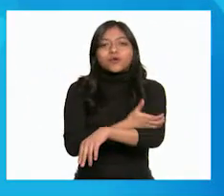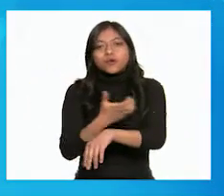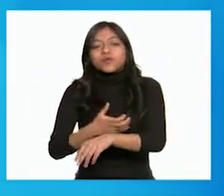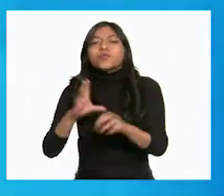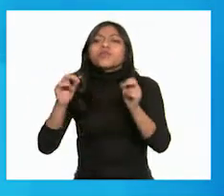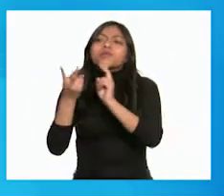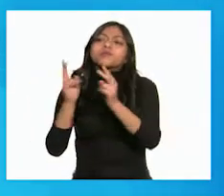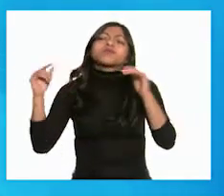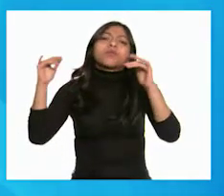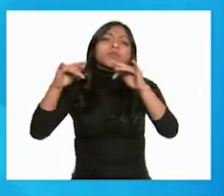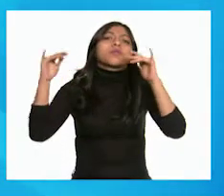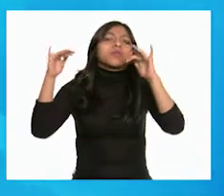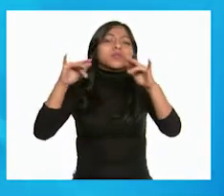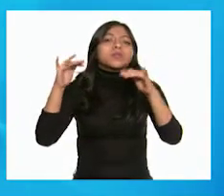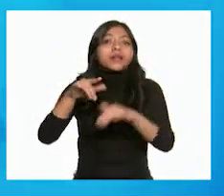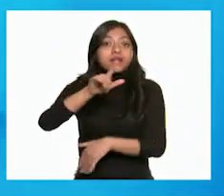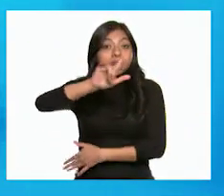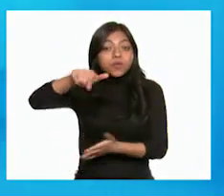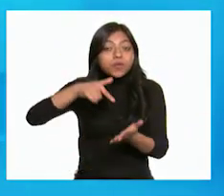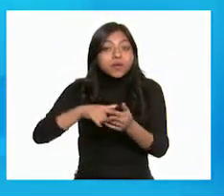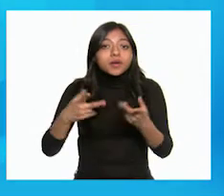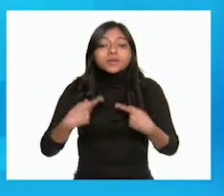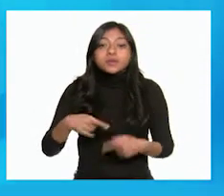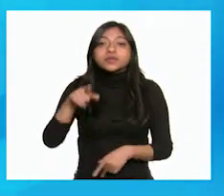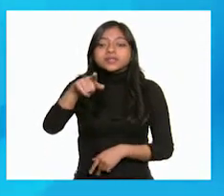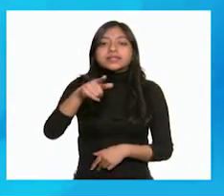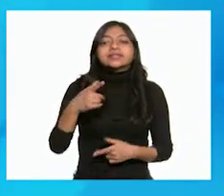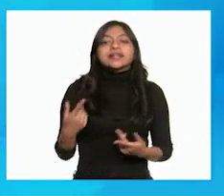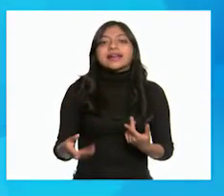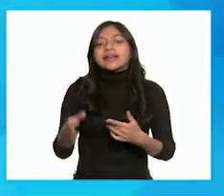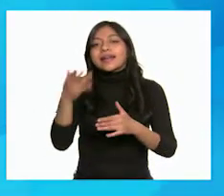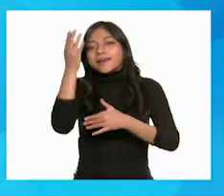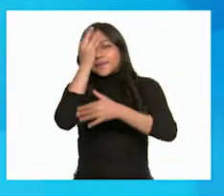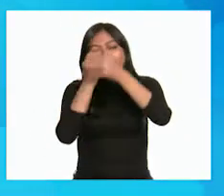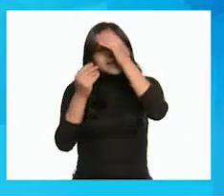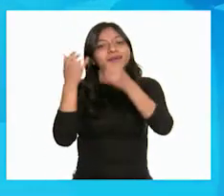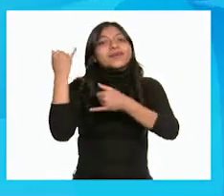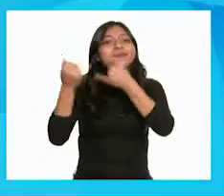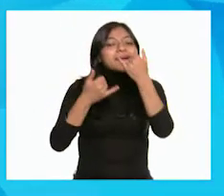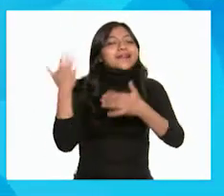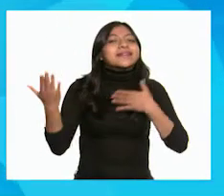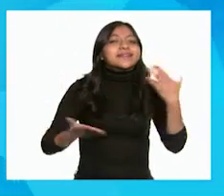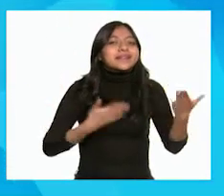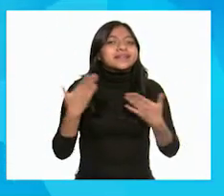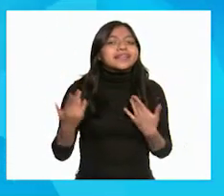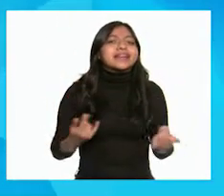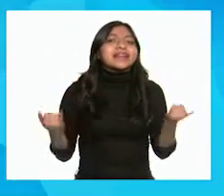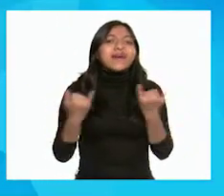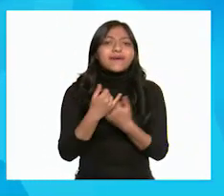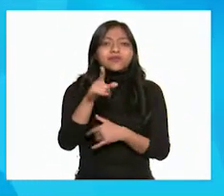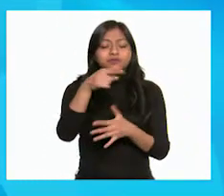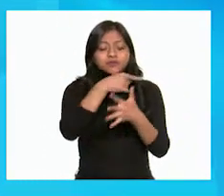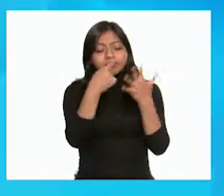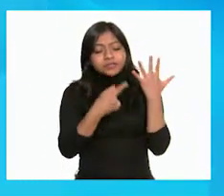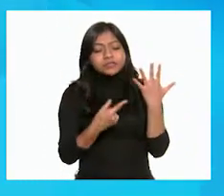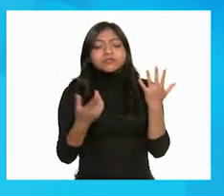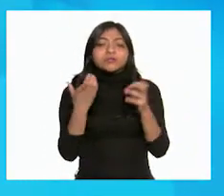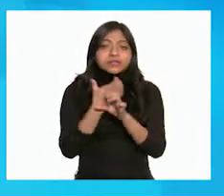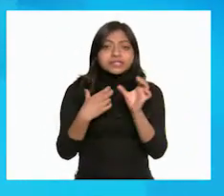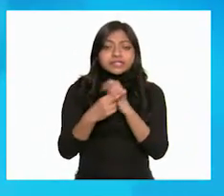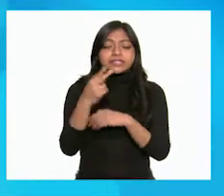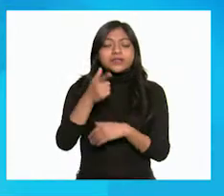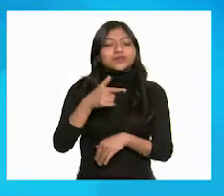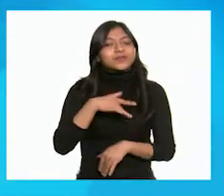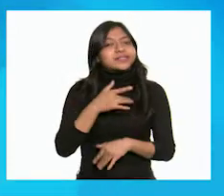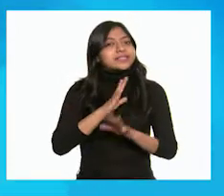vecinas y vecinos. En estos lugares aprendes, juegas y te diviertes y satisfaces algunas de tus necesidades. Por eso,